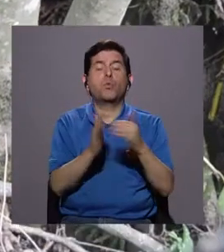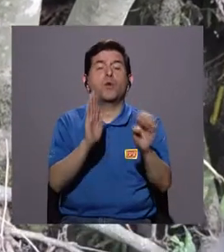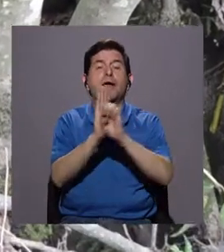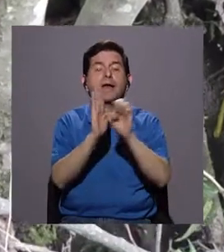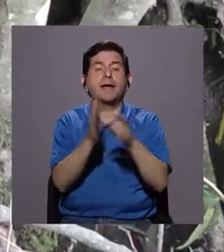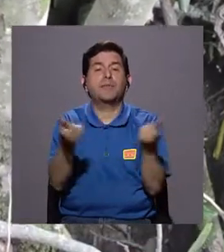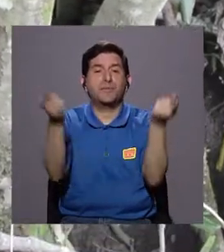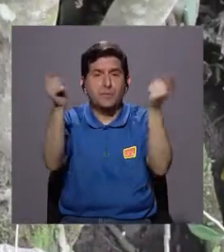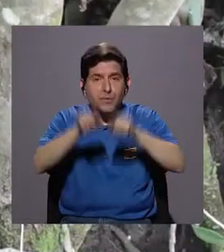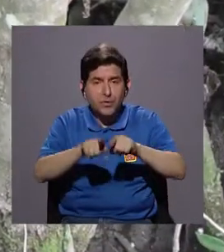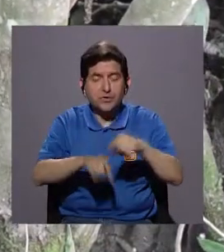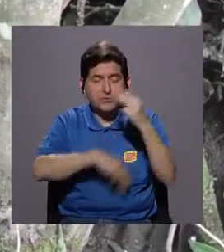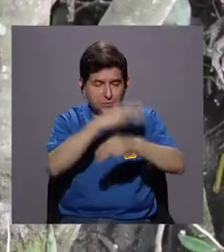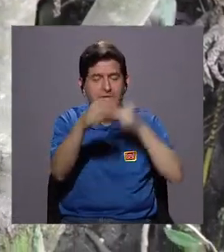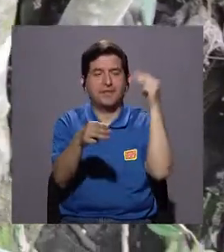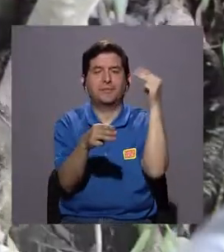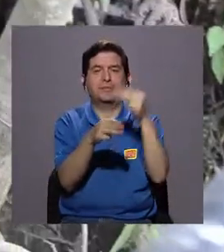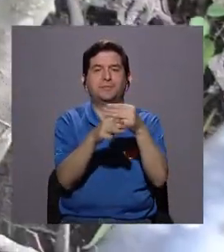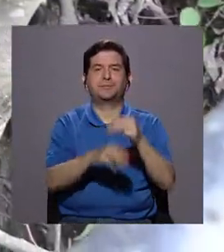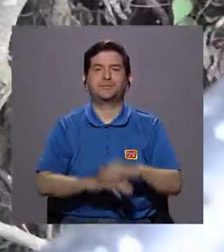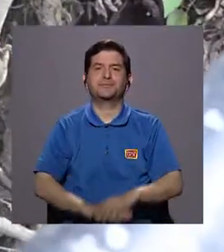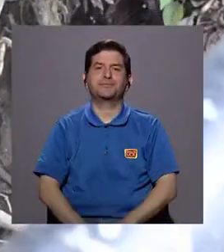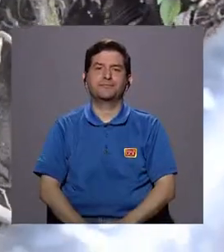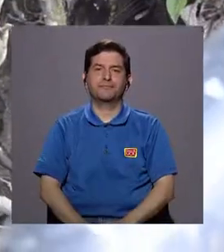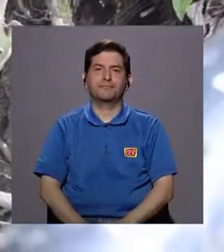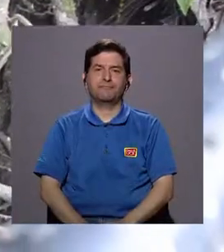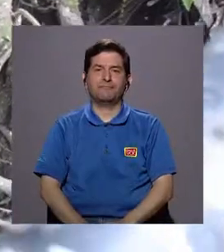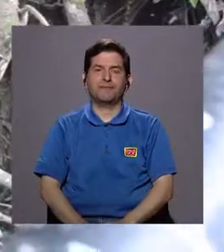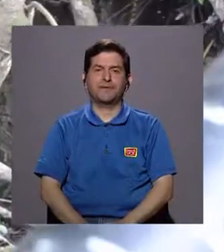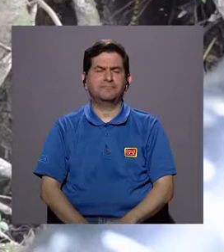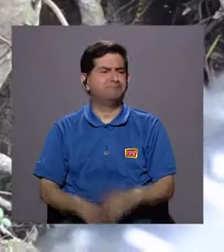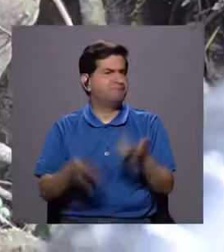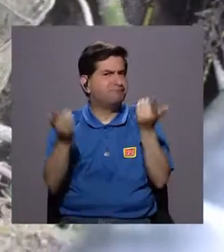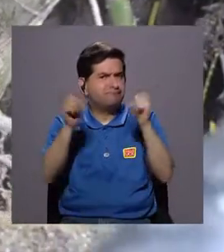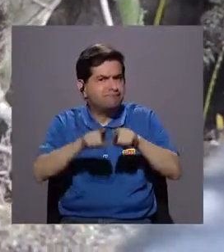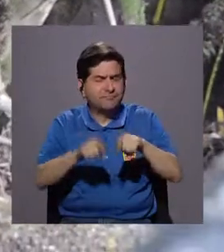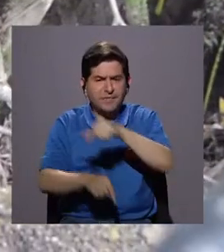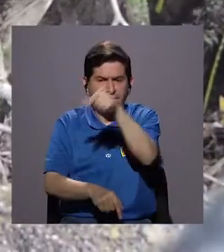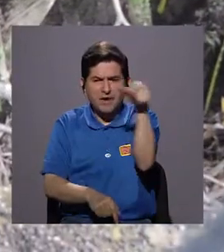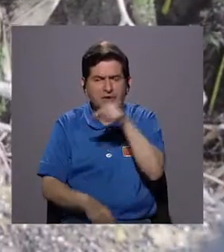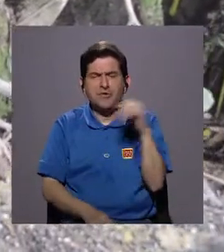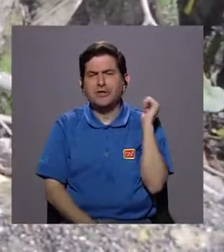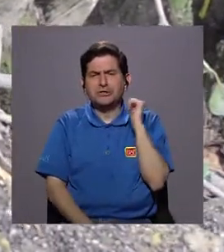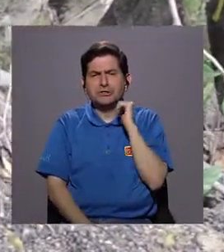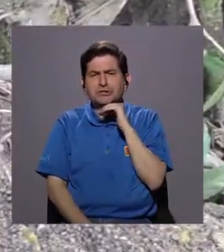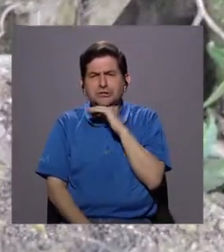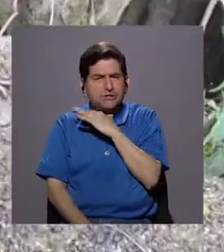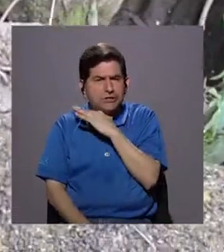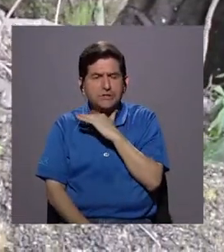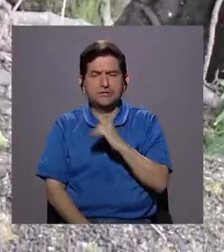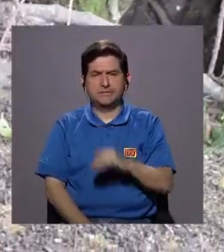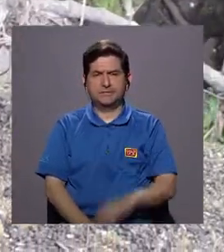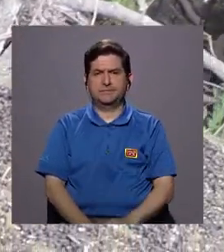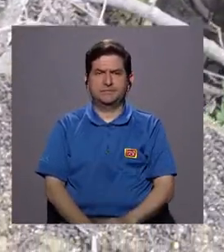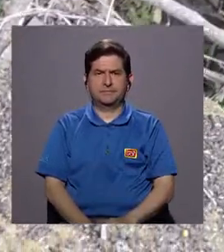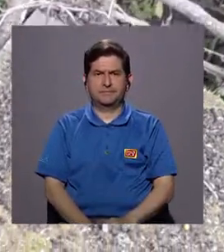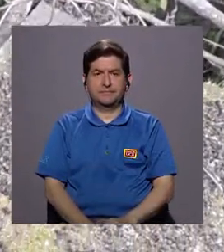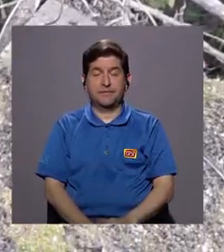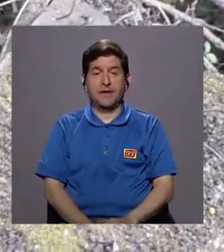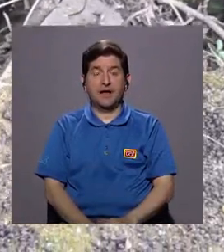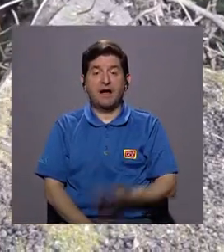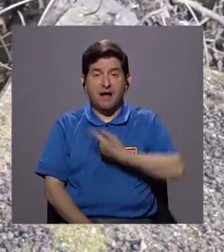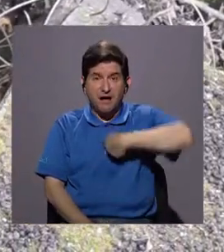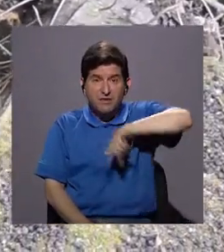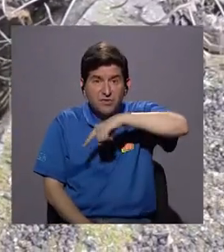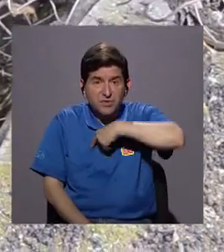buen ejemplo de lo que sucede a nivel mundial. ¿Qué está pasando? Que los ríos están contaminados. Está pasando que